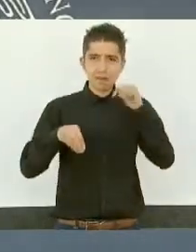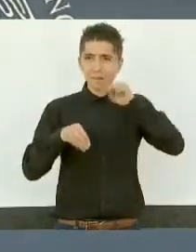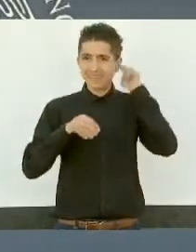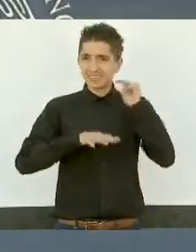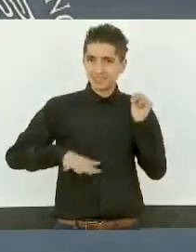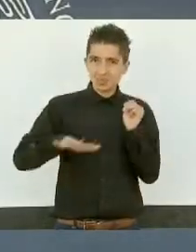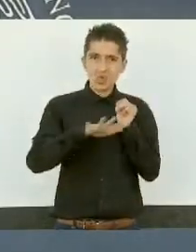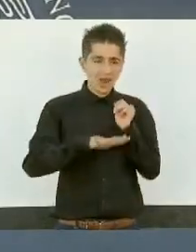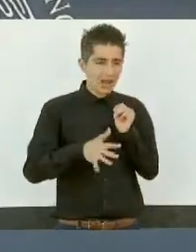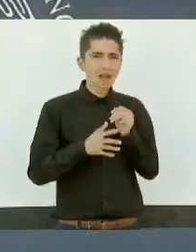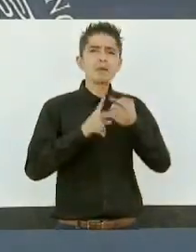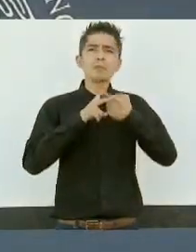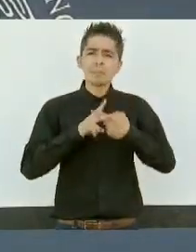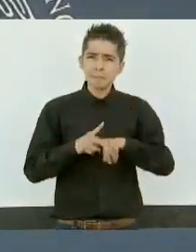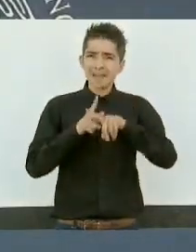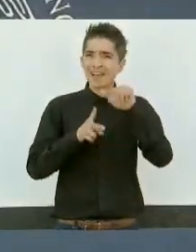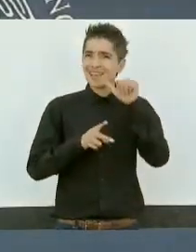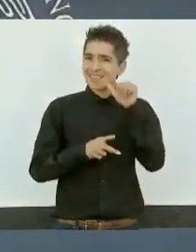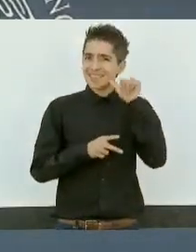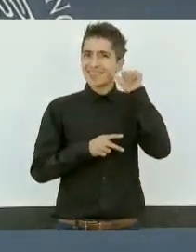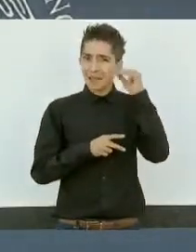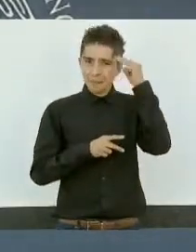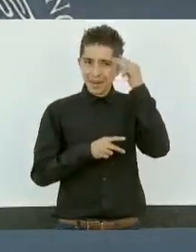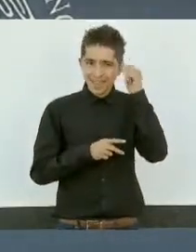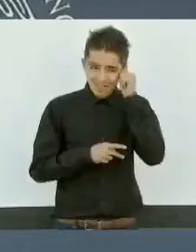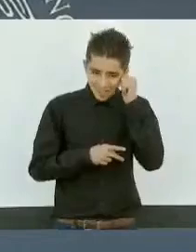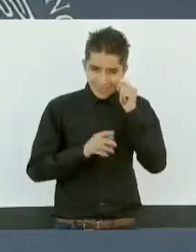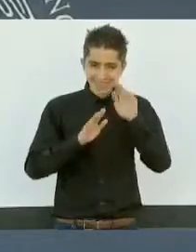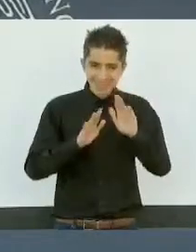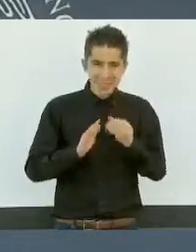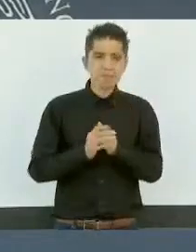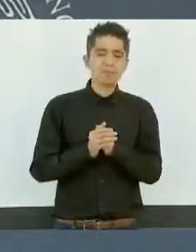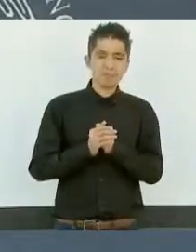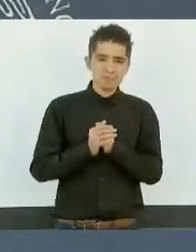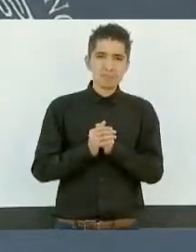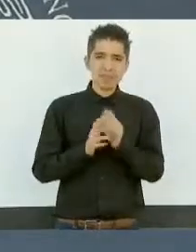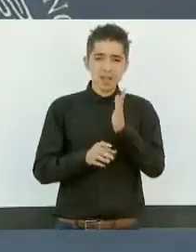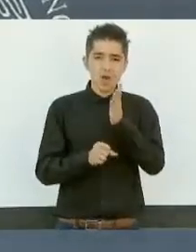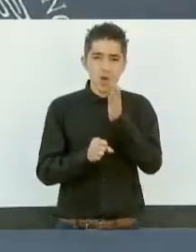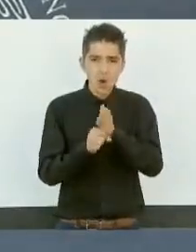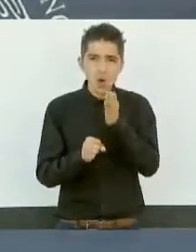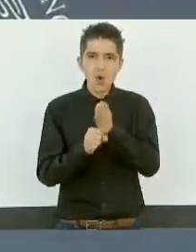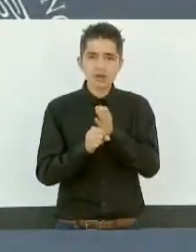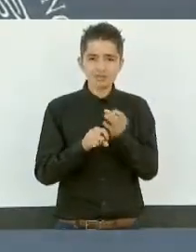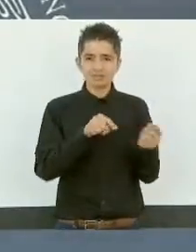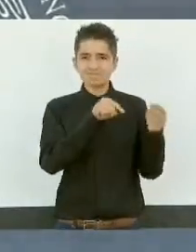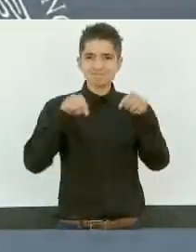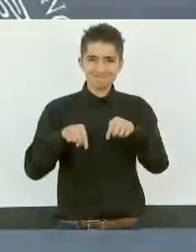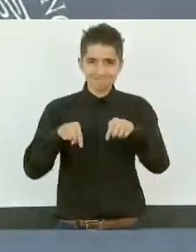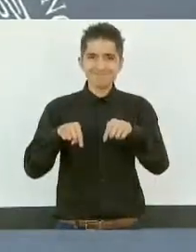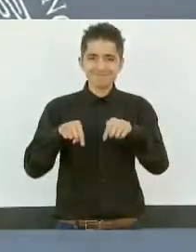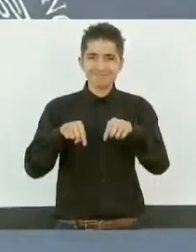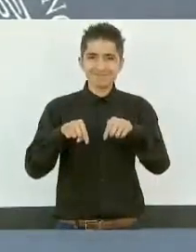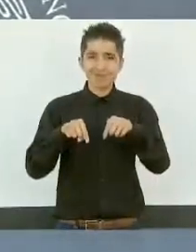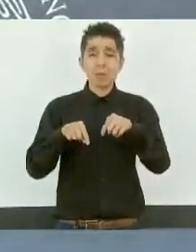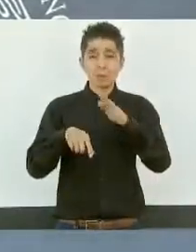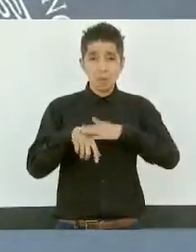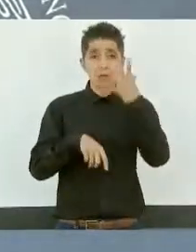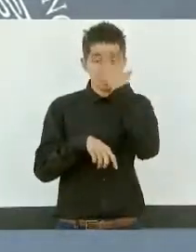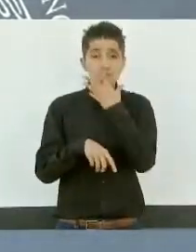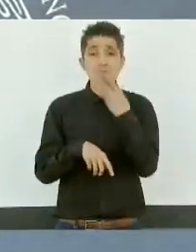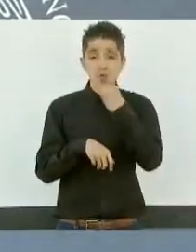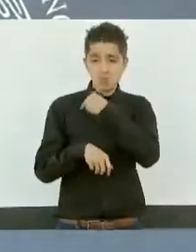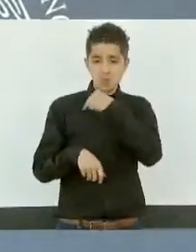que empezó ayer en Marabatío y que hoy estamos en este hermoso